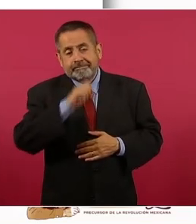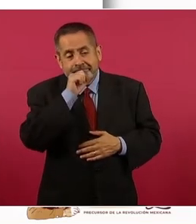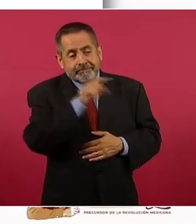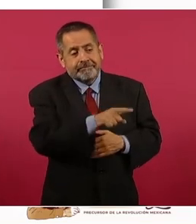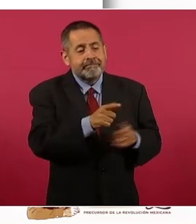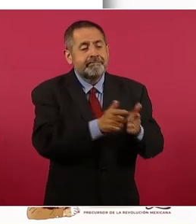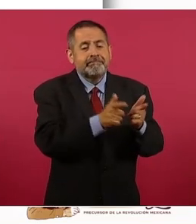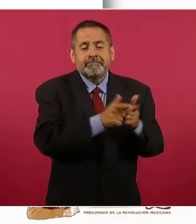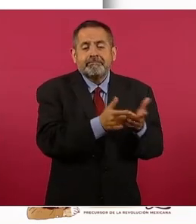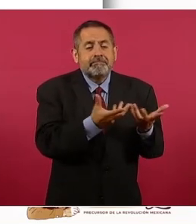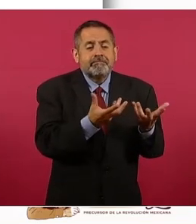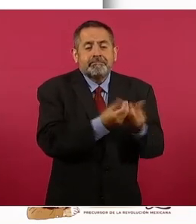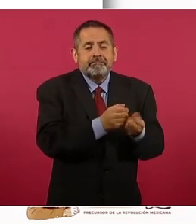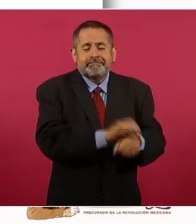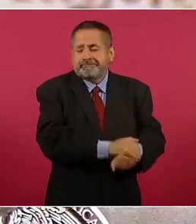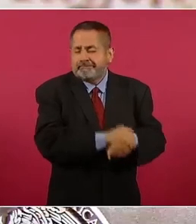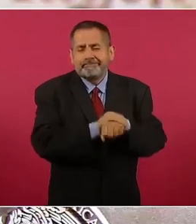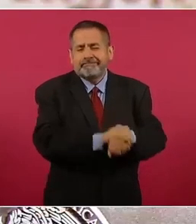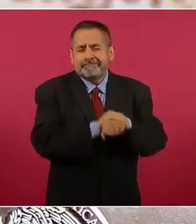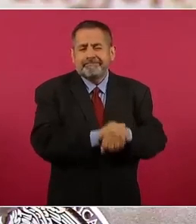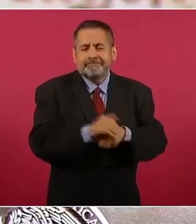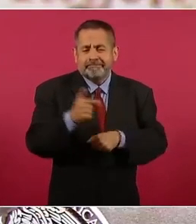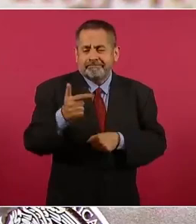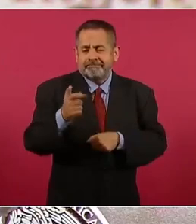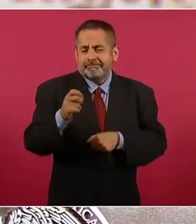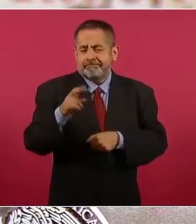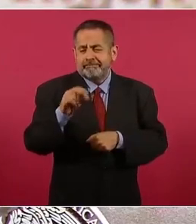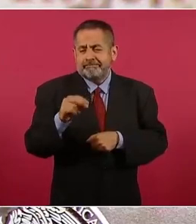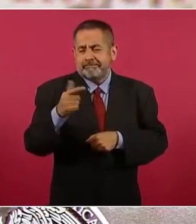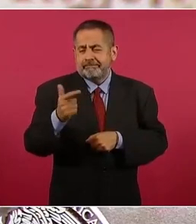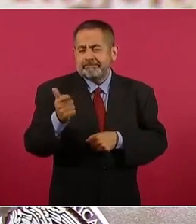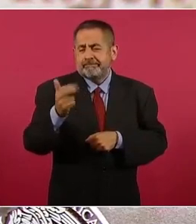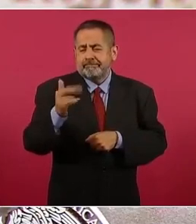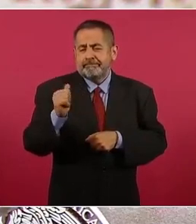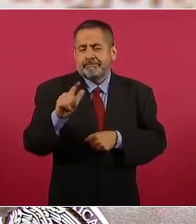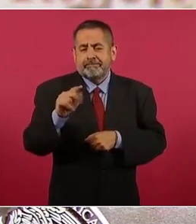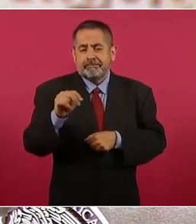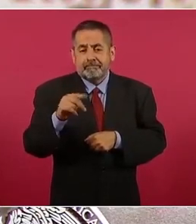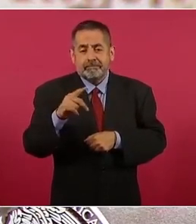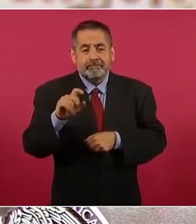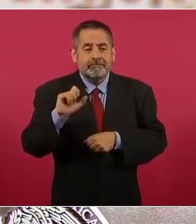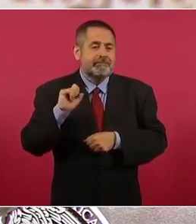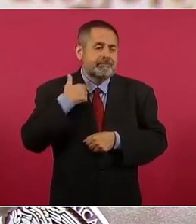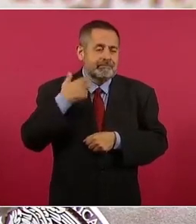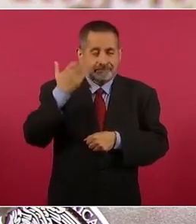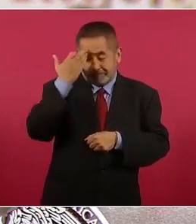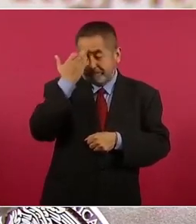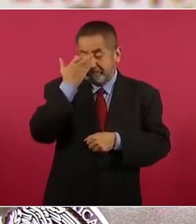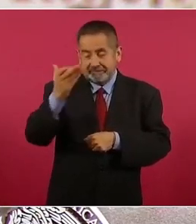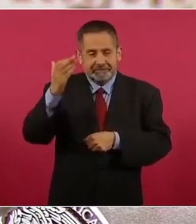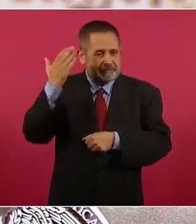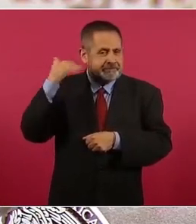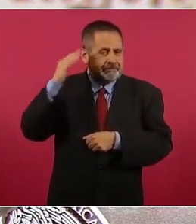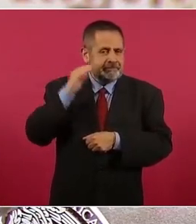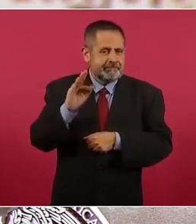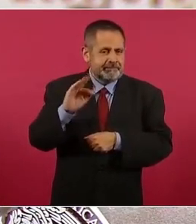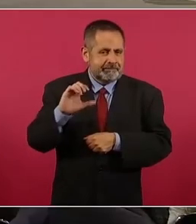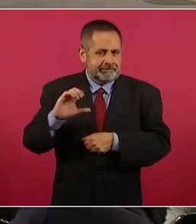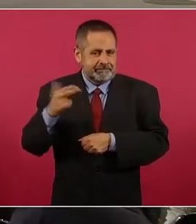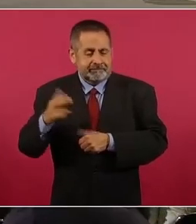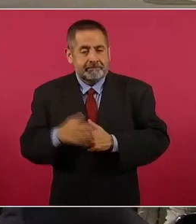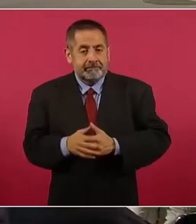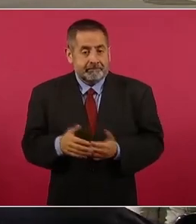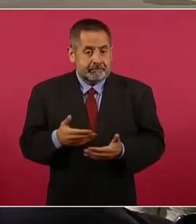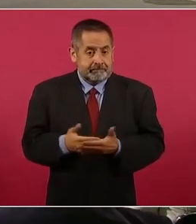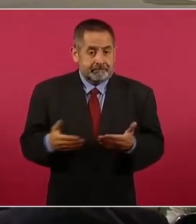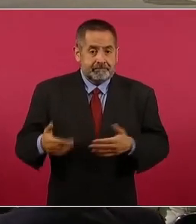de Genaro García Luna, exsecretario de Seguridad Pública en el sexenio de Felipe Calderón. Actualmente, Genaro